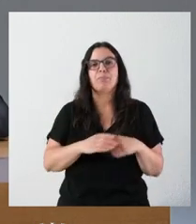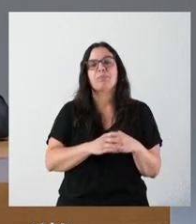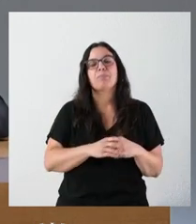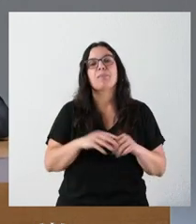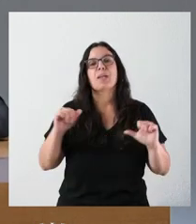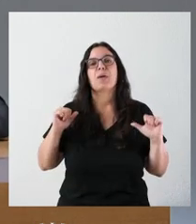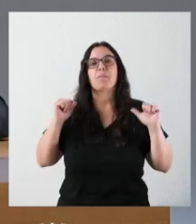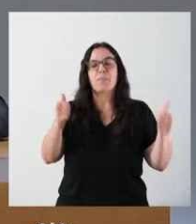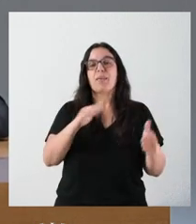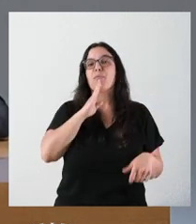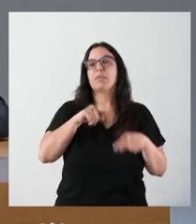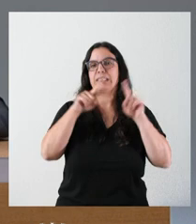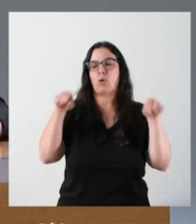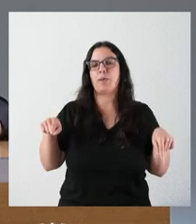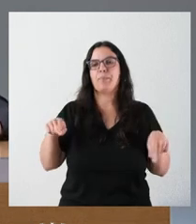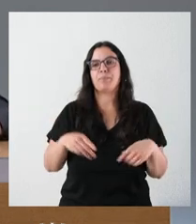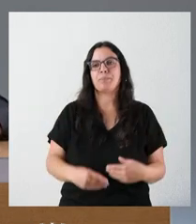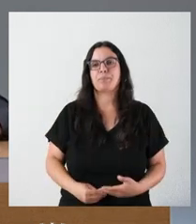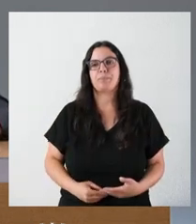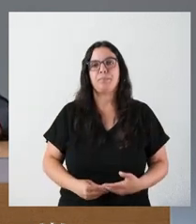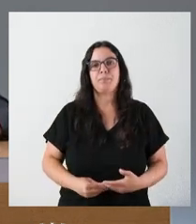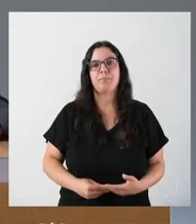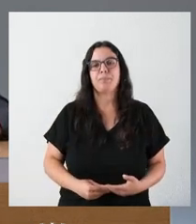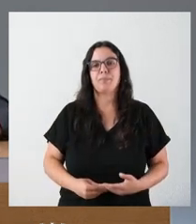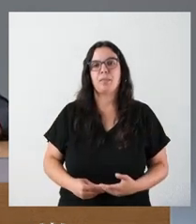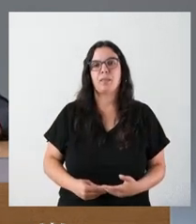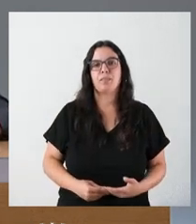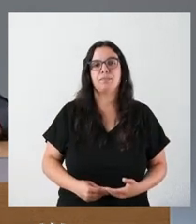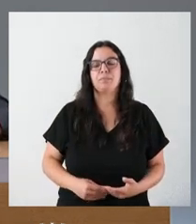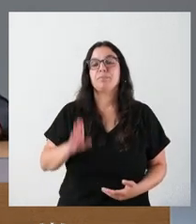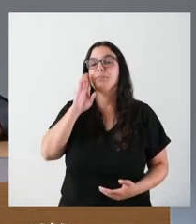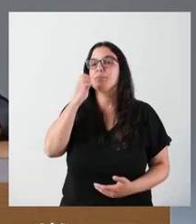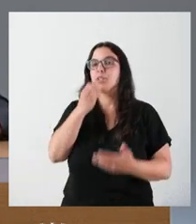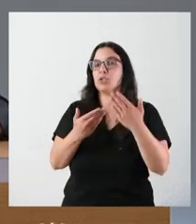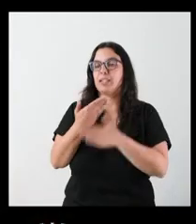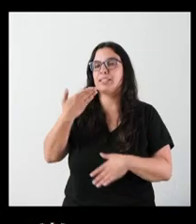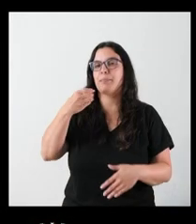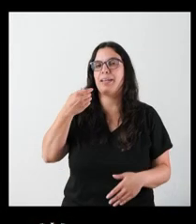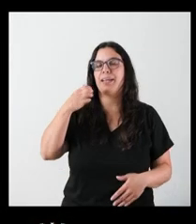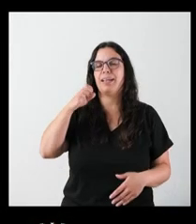iniciarlo en Segovia, con Begoña Rincón, de Segovia Udaz. Hola, buenos días, Begoña.